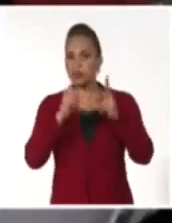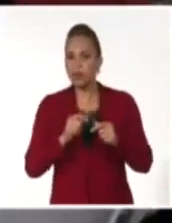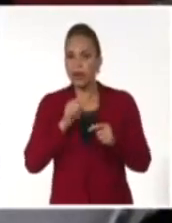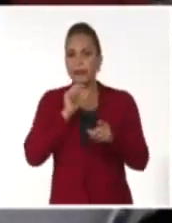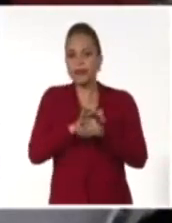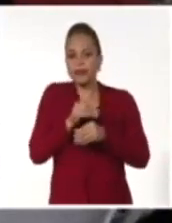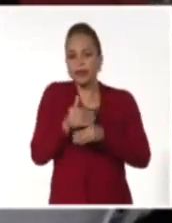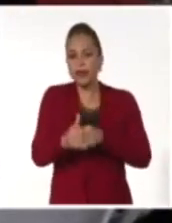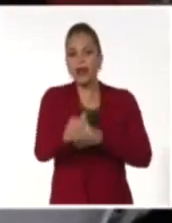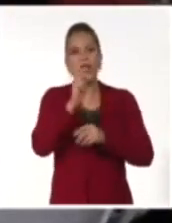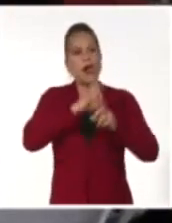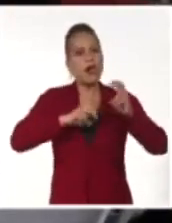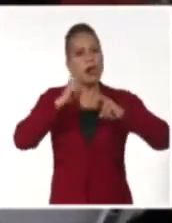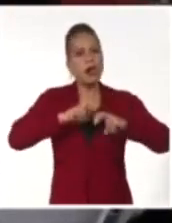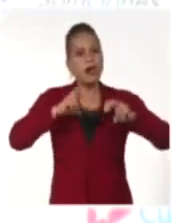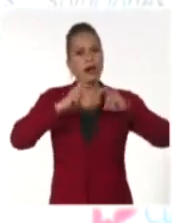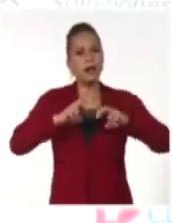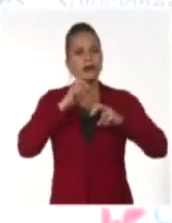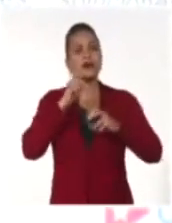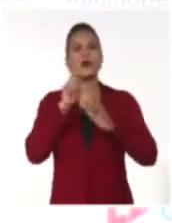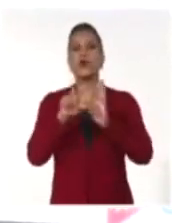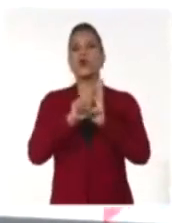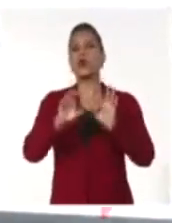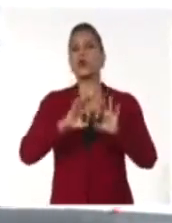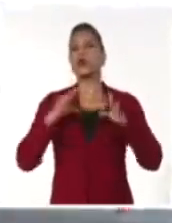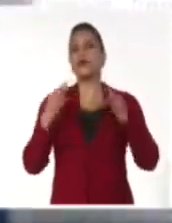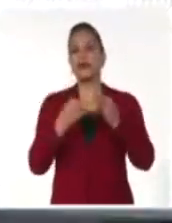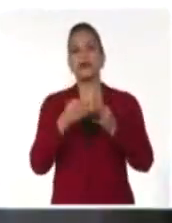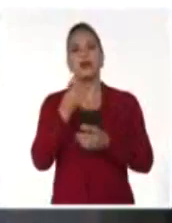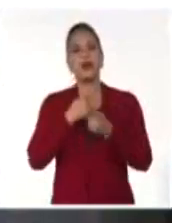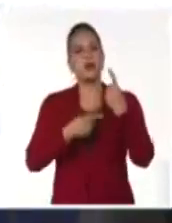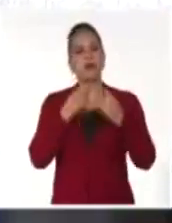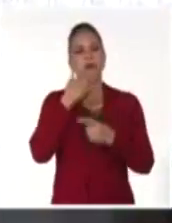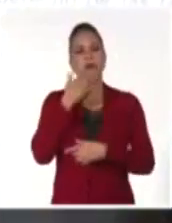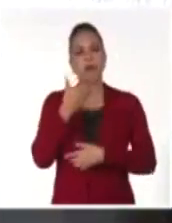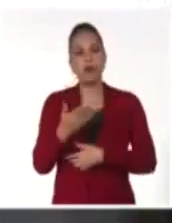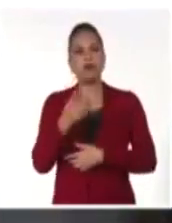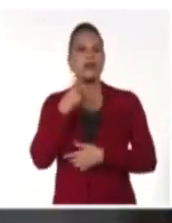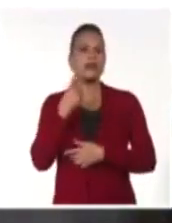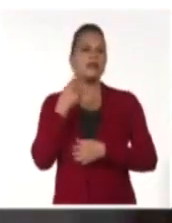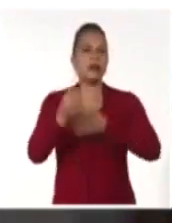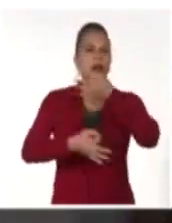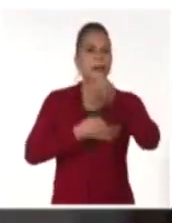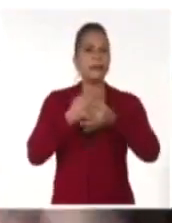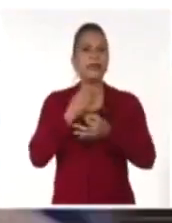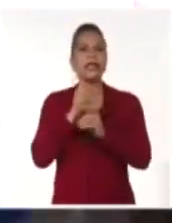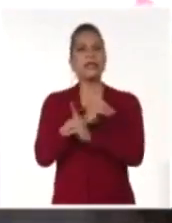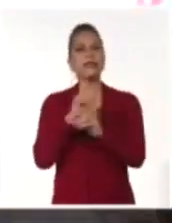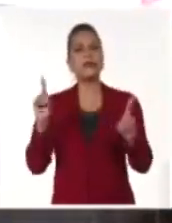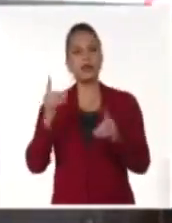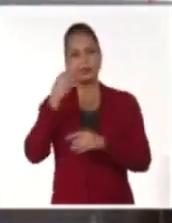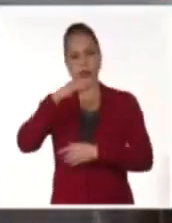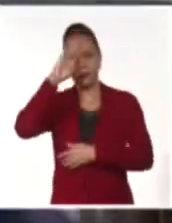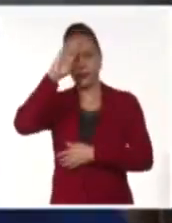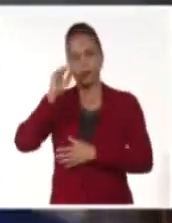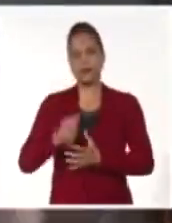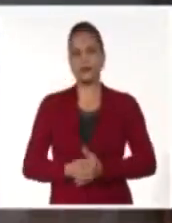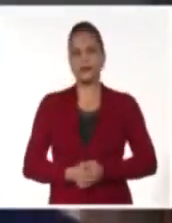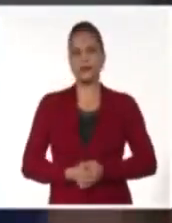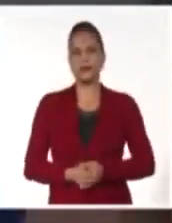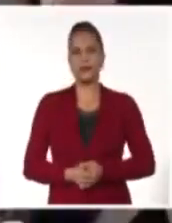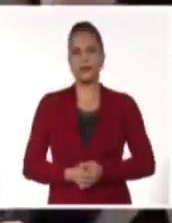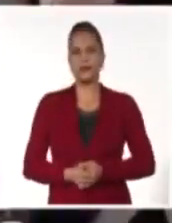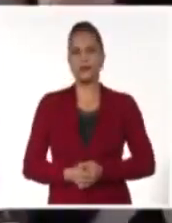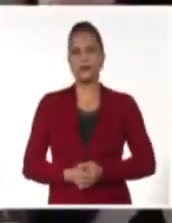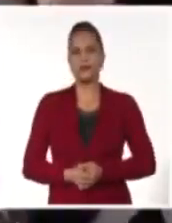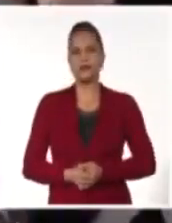proceso de consulta popular del Código de las Familias como genuino y reflejo de la vocación democrática de nuestro Estado socialista. Todos